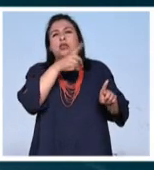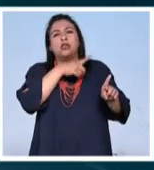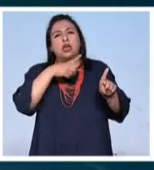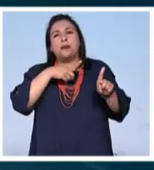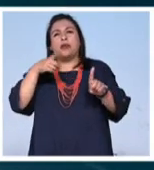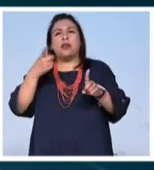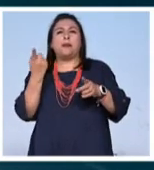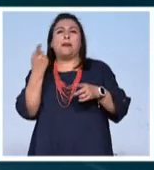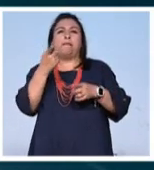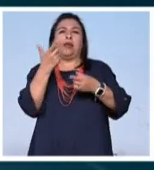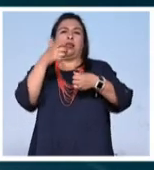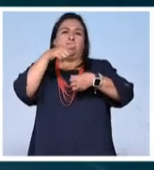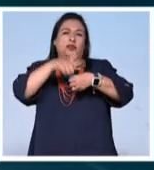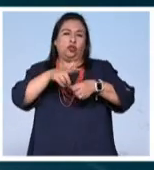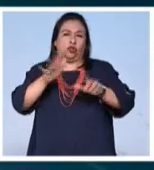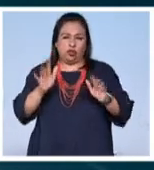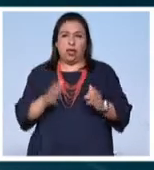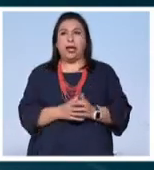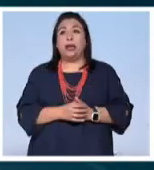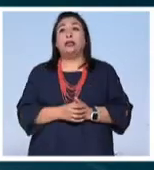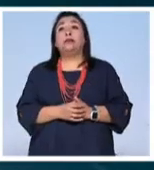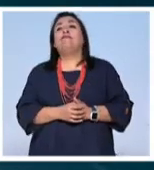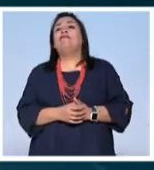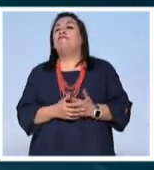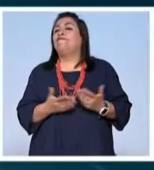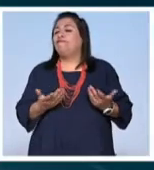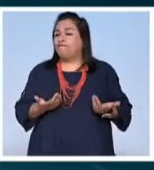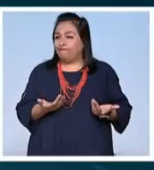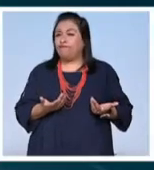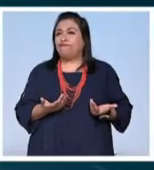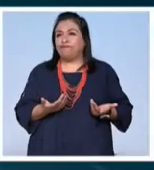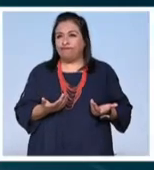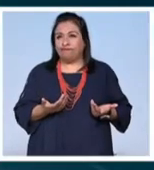cánones sociales ¿qué tan